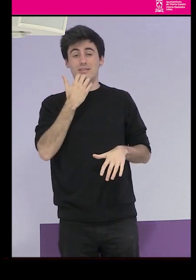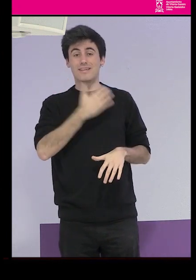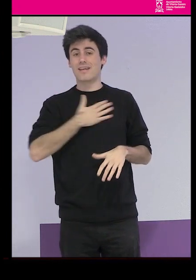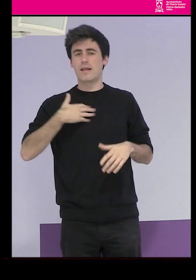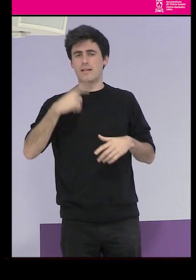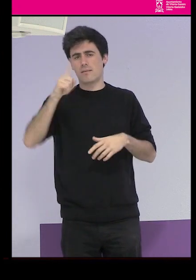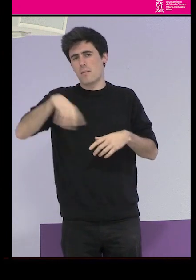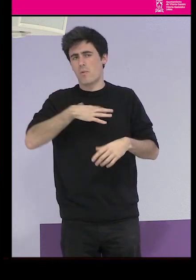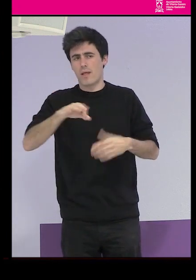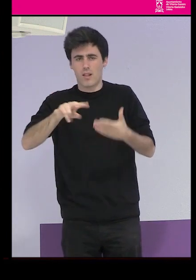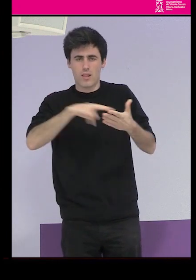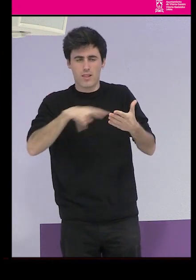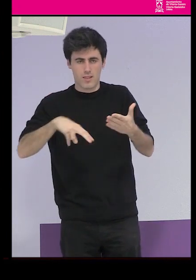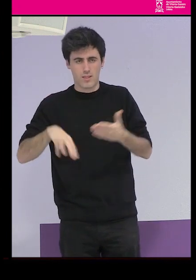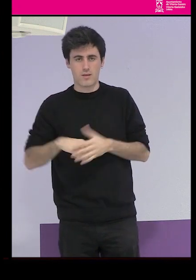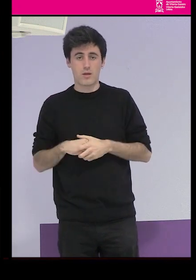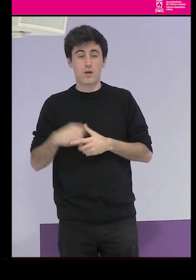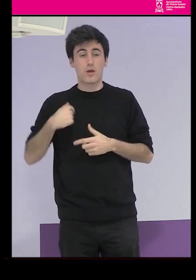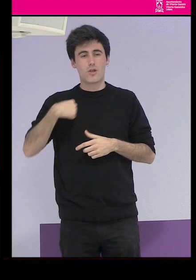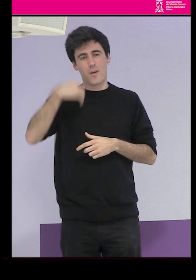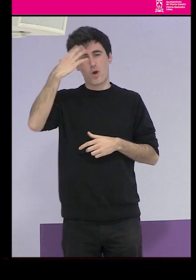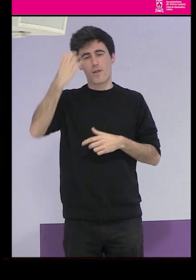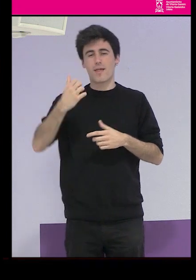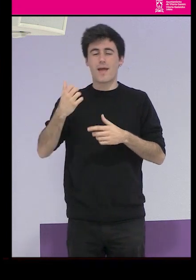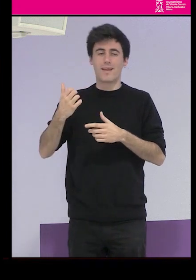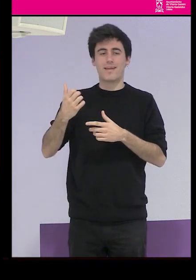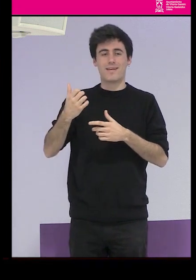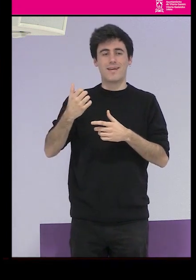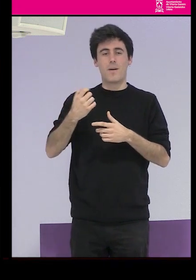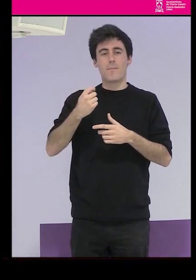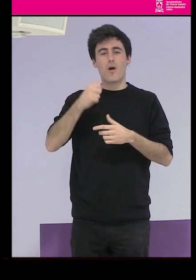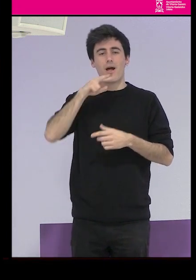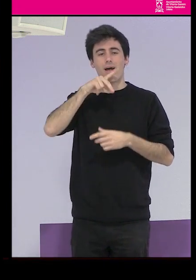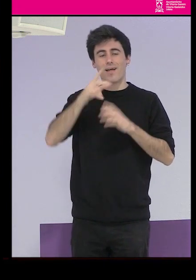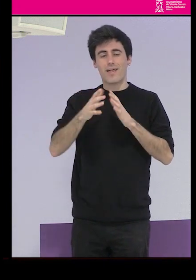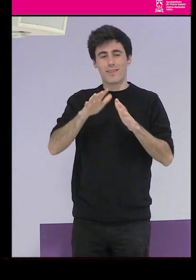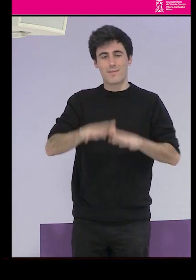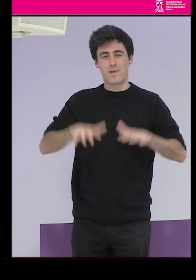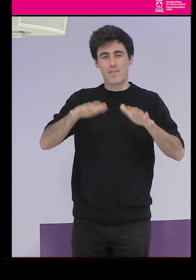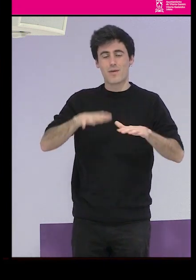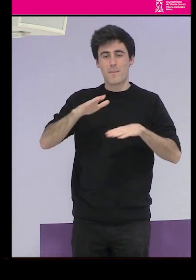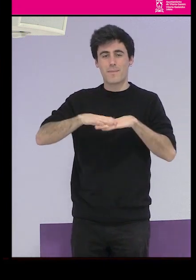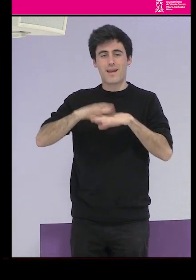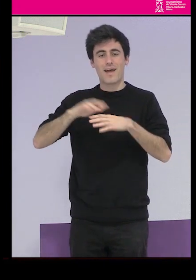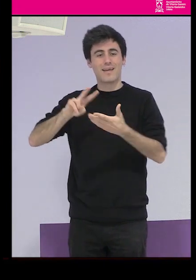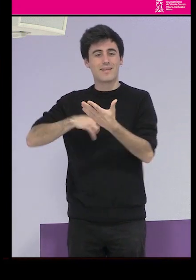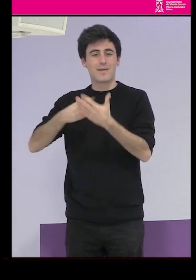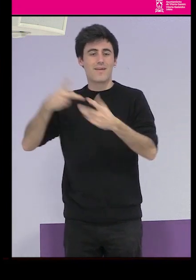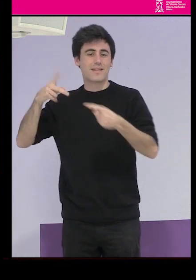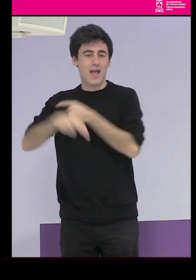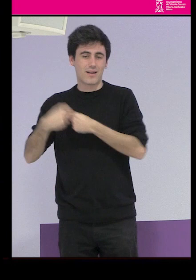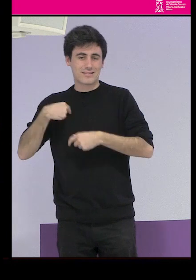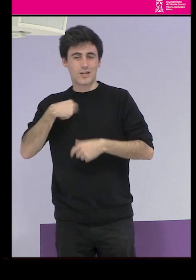leyendo. Voy a intentar también acordarme de hablar despacio para que el compa que me está interpretando no se vaya con agujetas a casa, pero